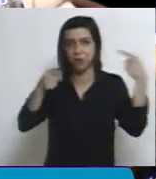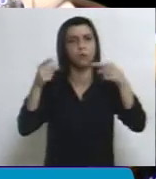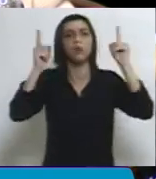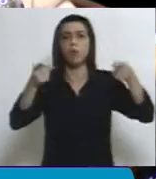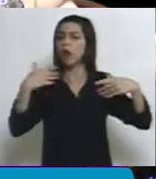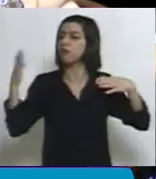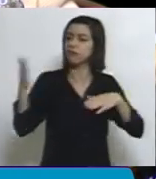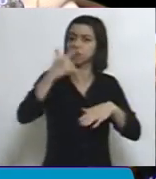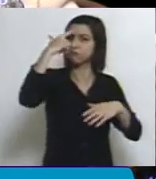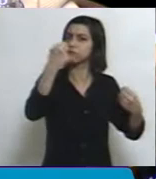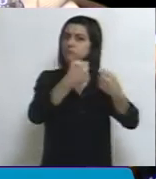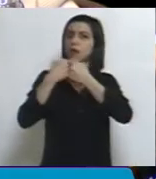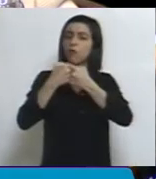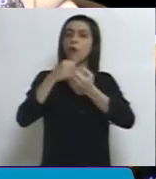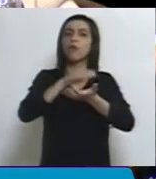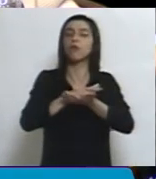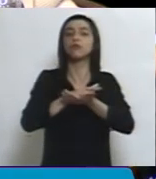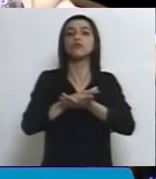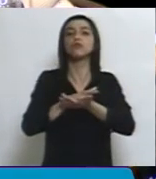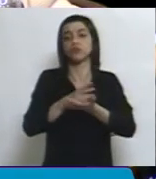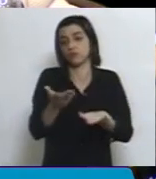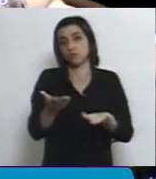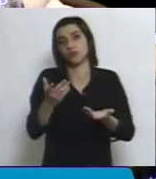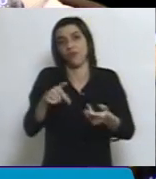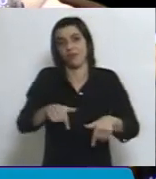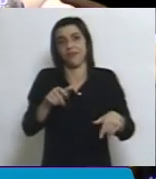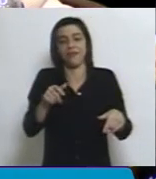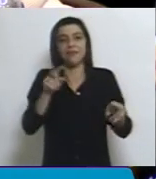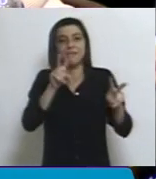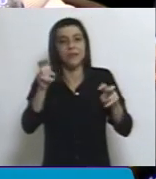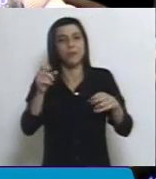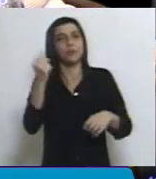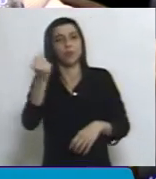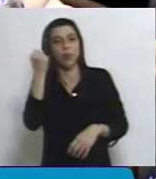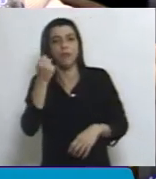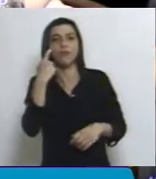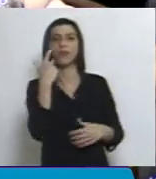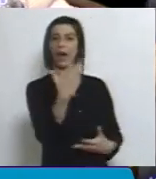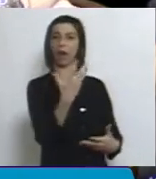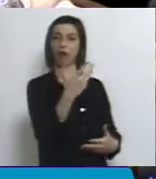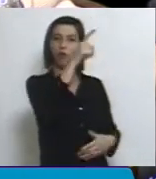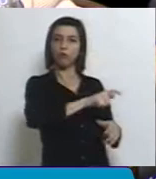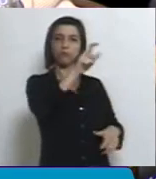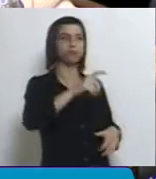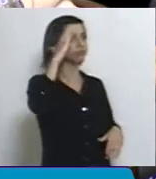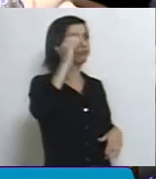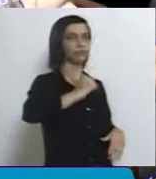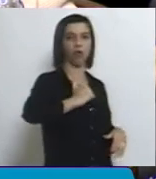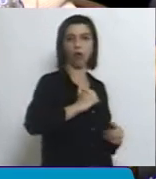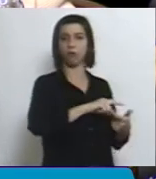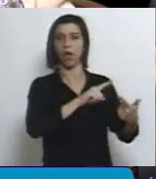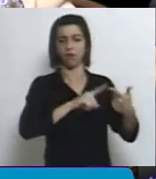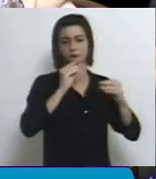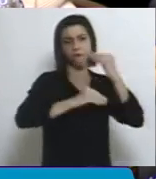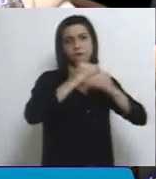lo que en nuestra patria los soldados, las familias de los